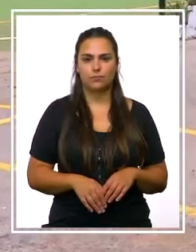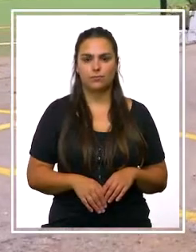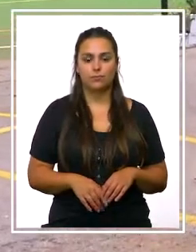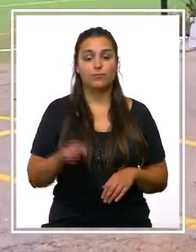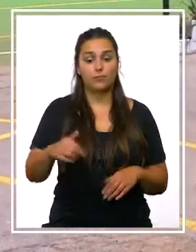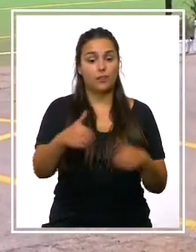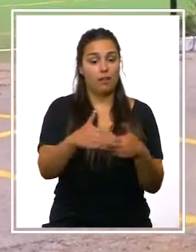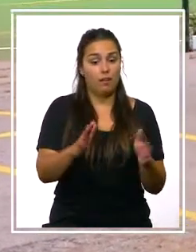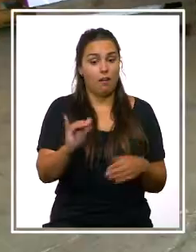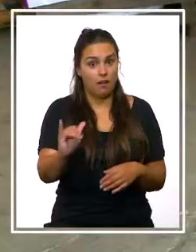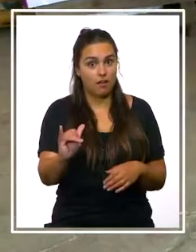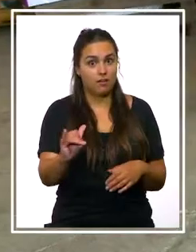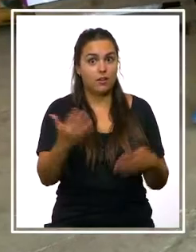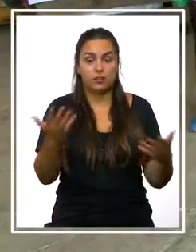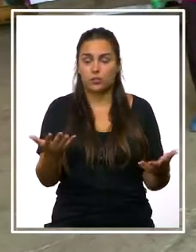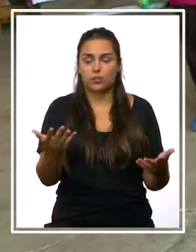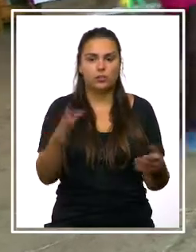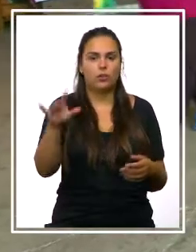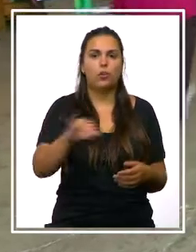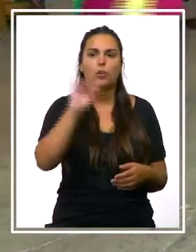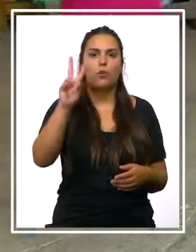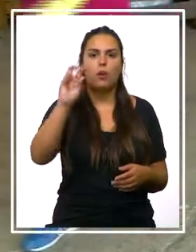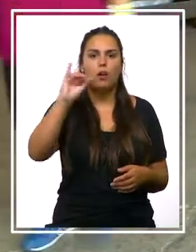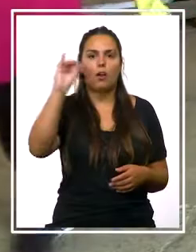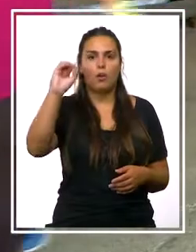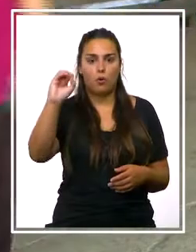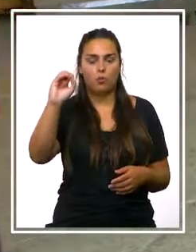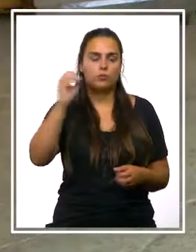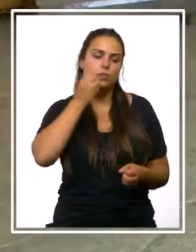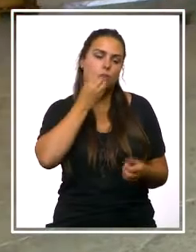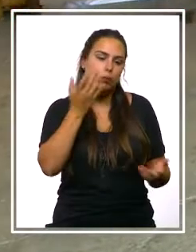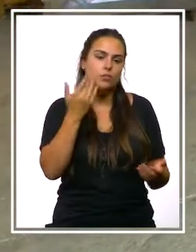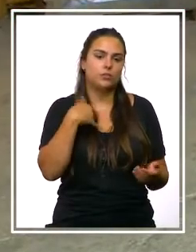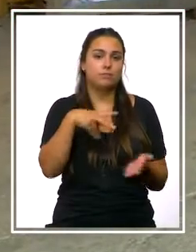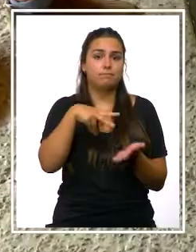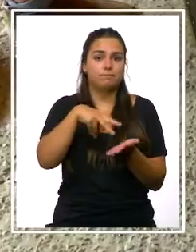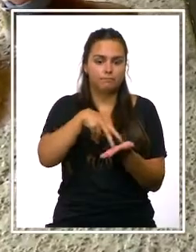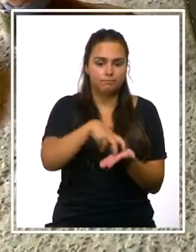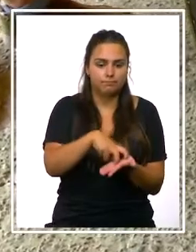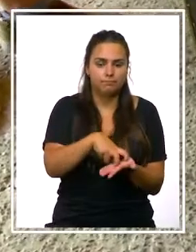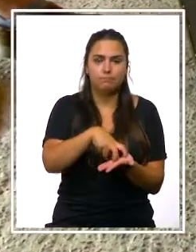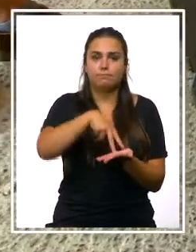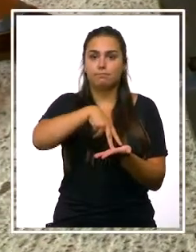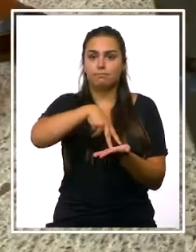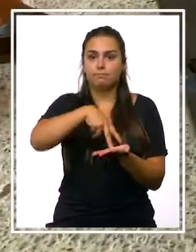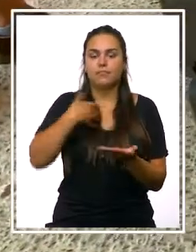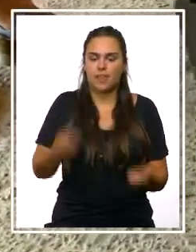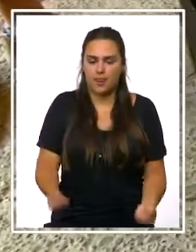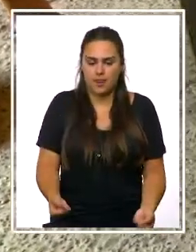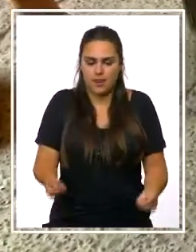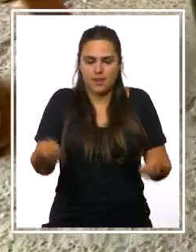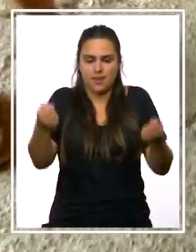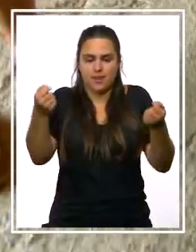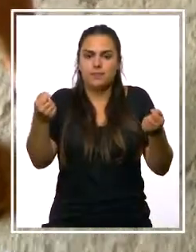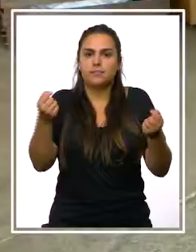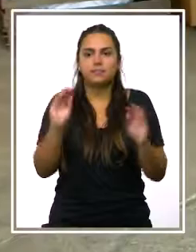Aquí tenéis las cajas y las va a coger, wow, tiene que flexionar las piernas y las va a coger